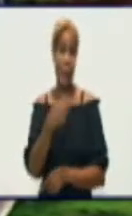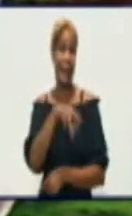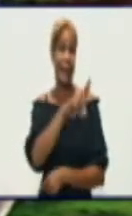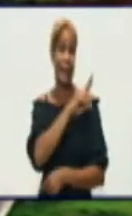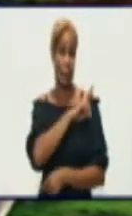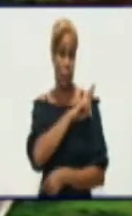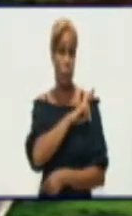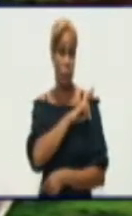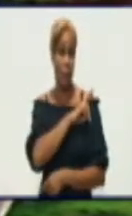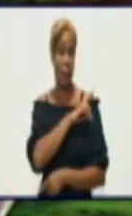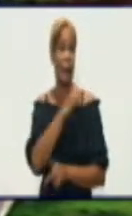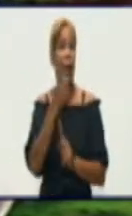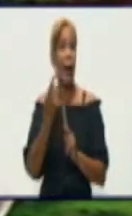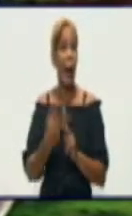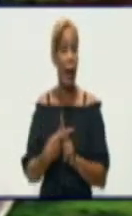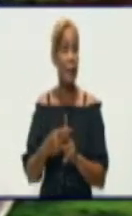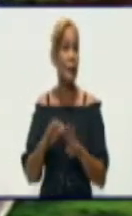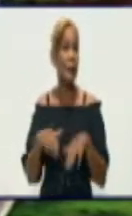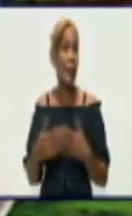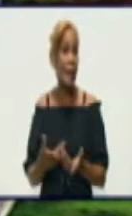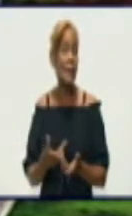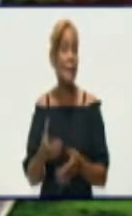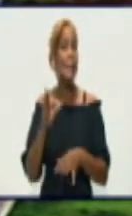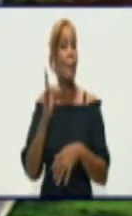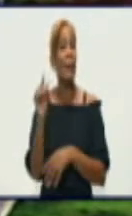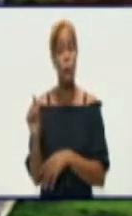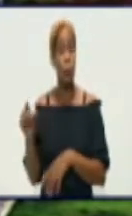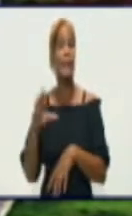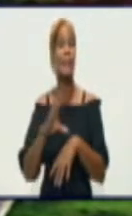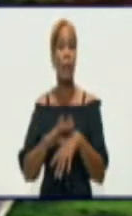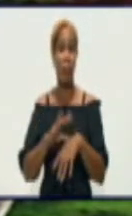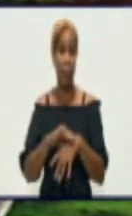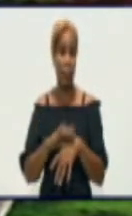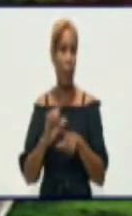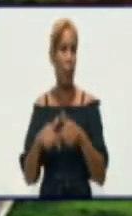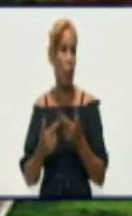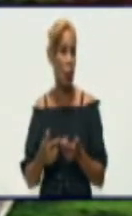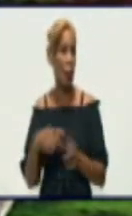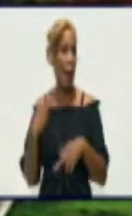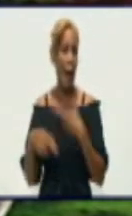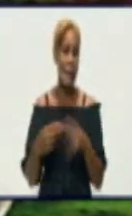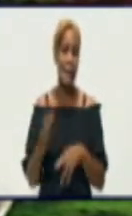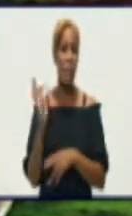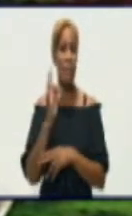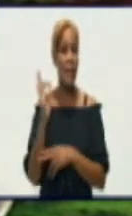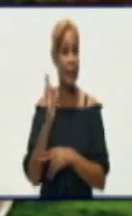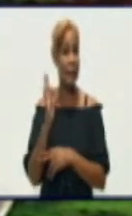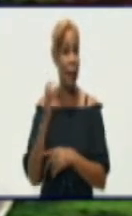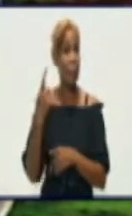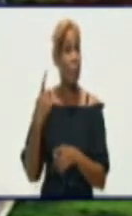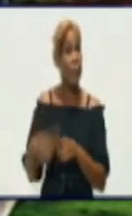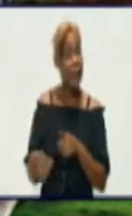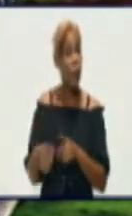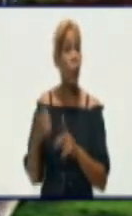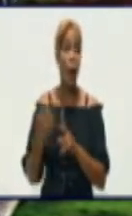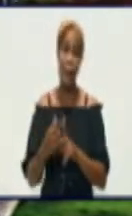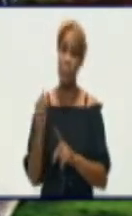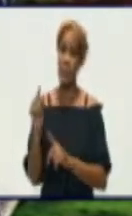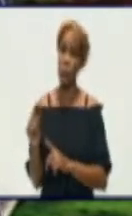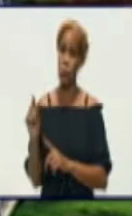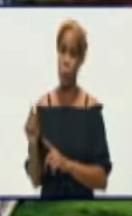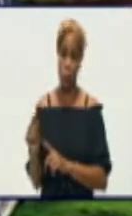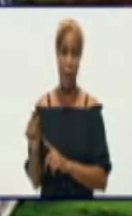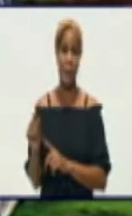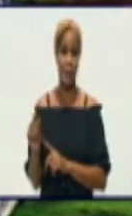se enferma porque fue a una fiesta. Hay quien se enferma porque no se cuidó. Pero hay quien se enferma porque el que no se